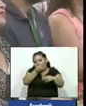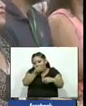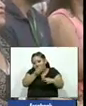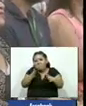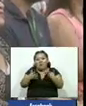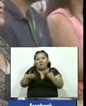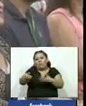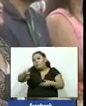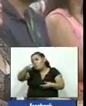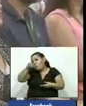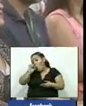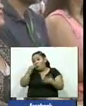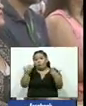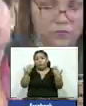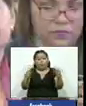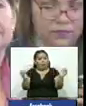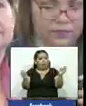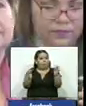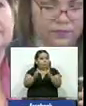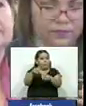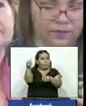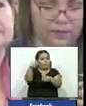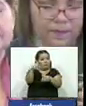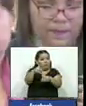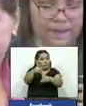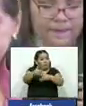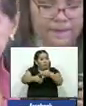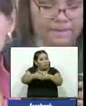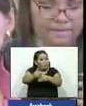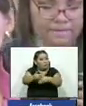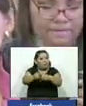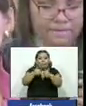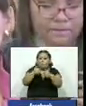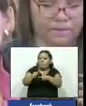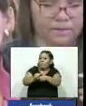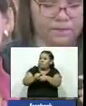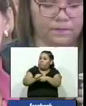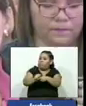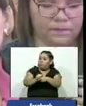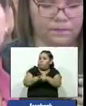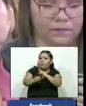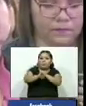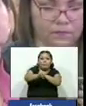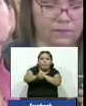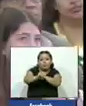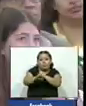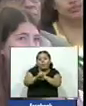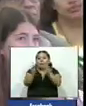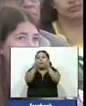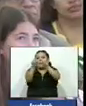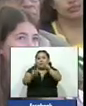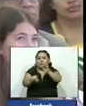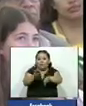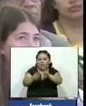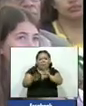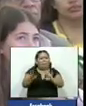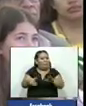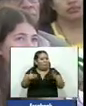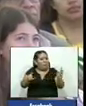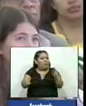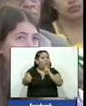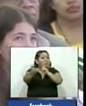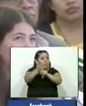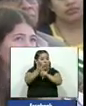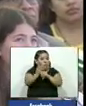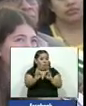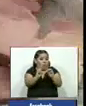capacitadas para que aprendan procesos de autorregulación y buenas prácticas publicitarias en medios digitales el objetivo es